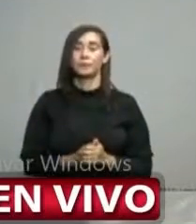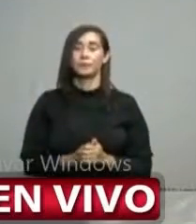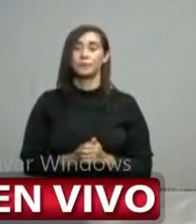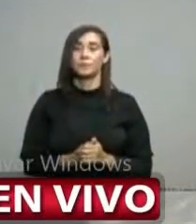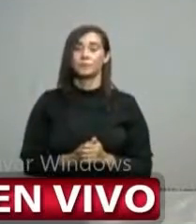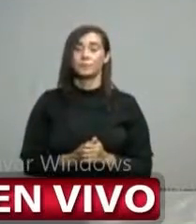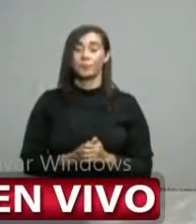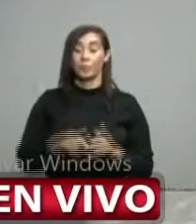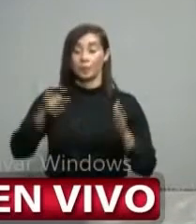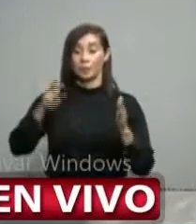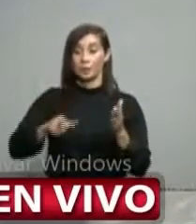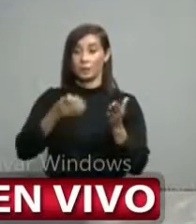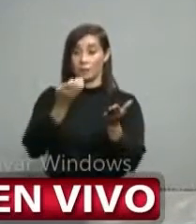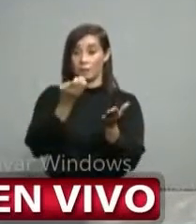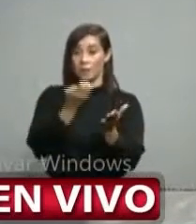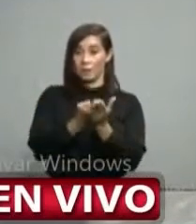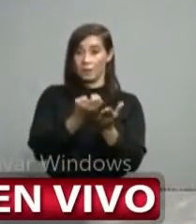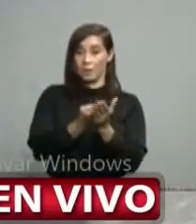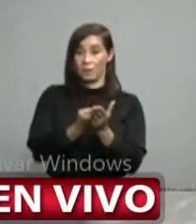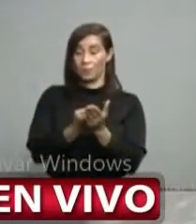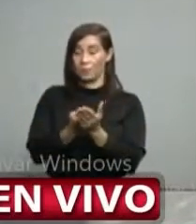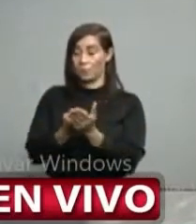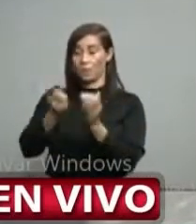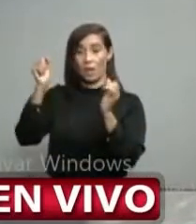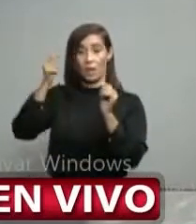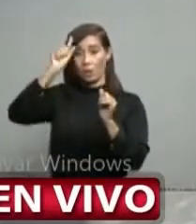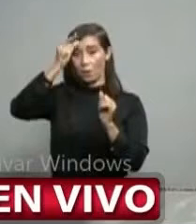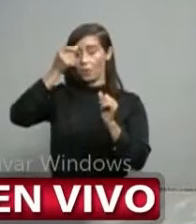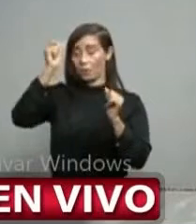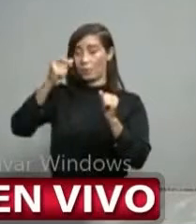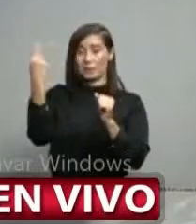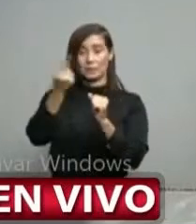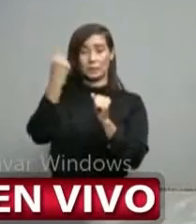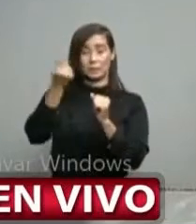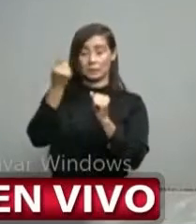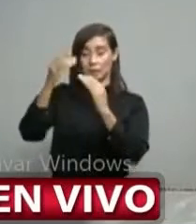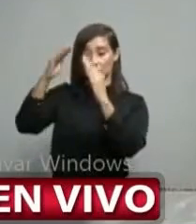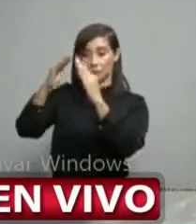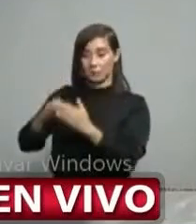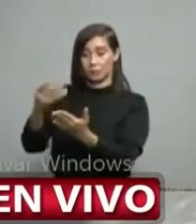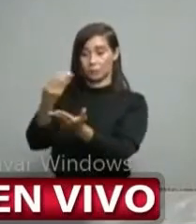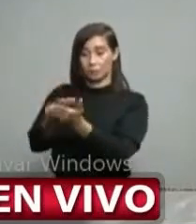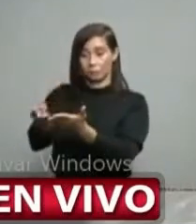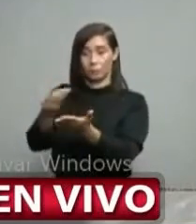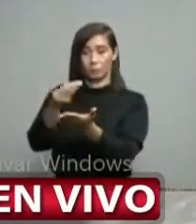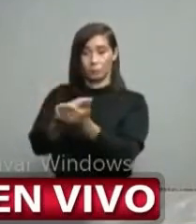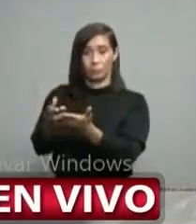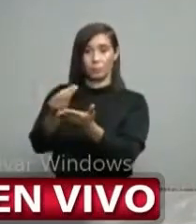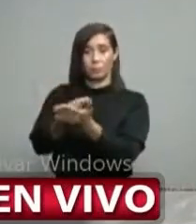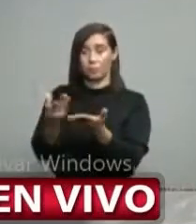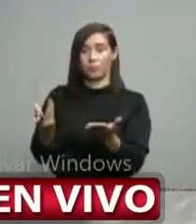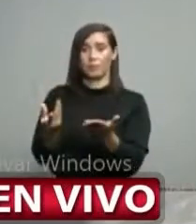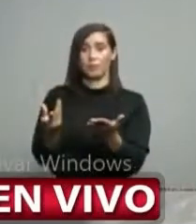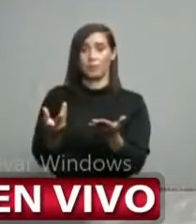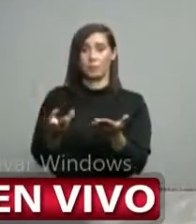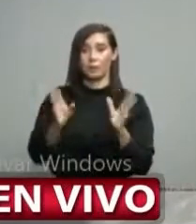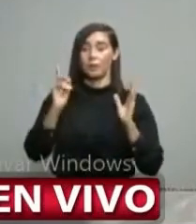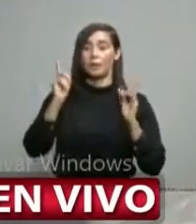económicos para dar estabilidad social y política y concentrarnos, digamos, de manera